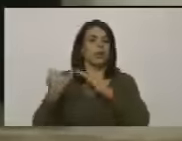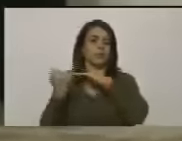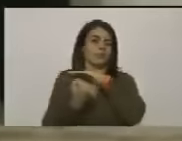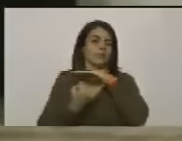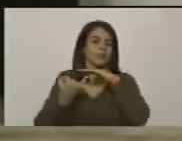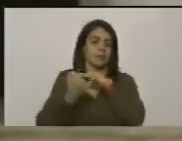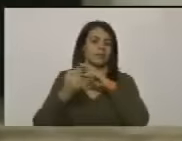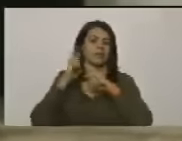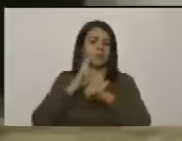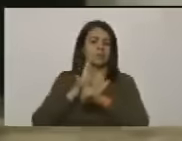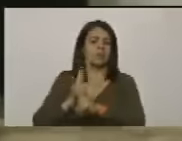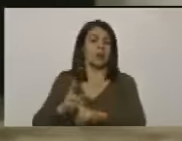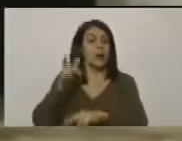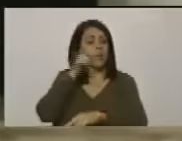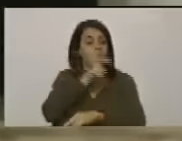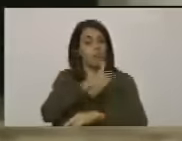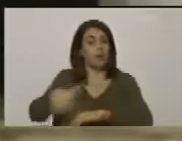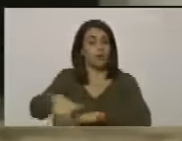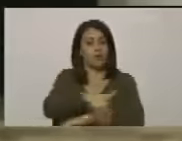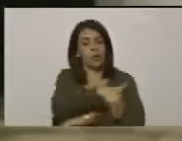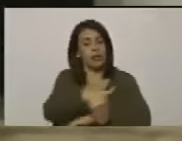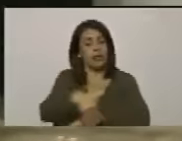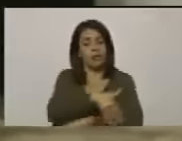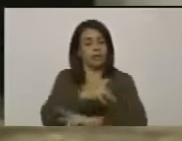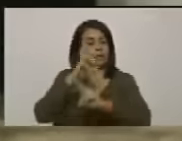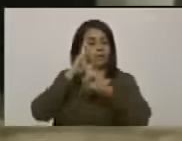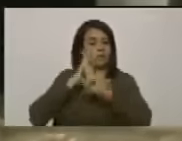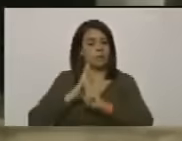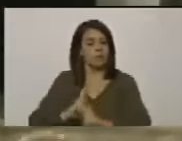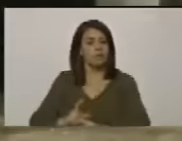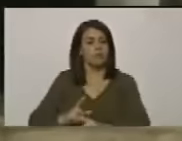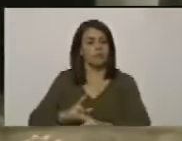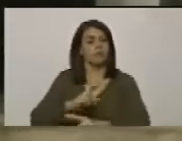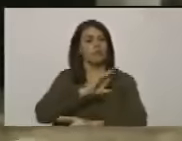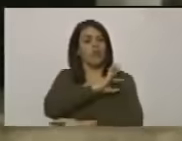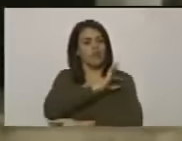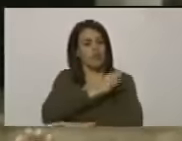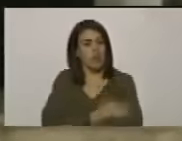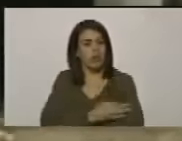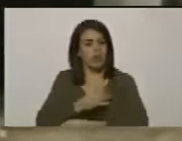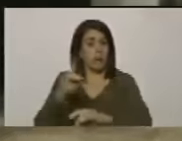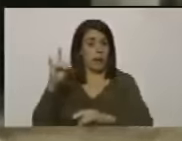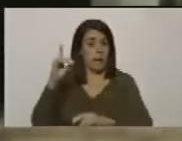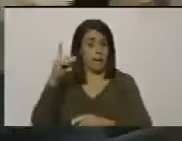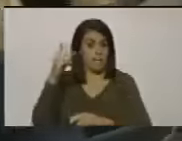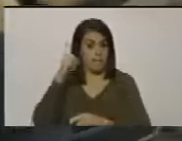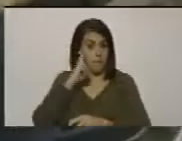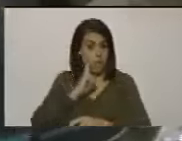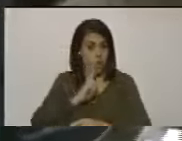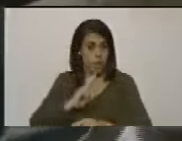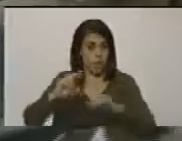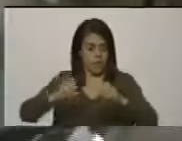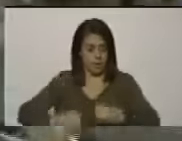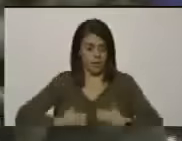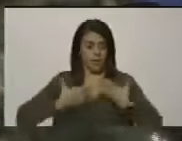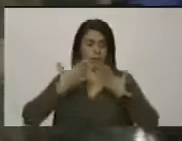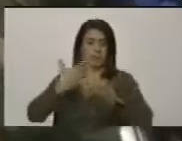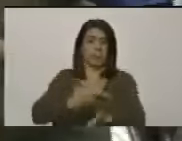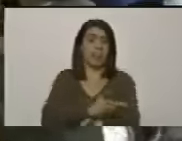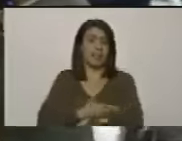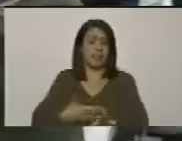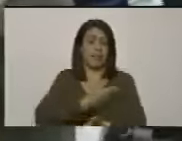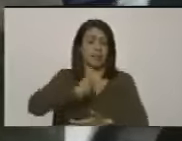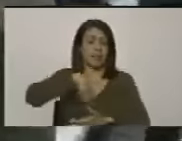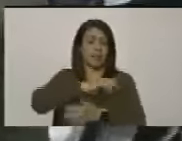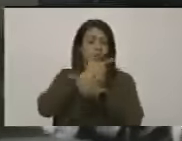y está respondiendo con el pueblo en la calle está respondiendo con la furia bolivariana que es la misma que llevamos en la sangre desde que